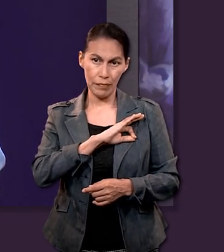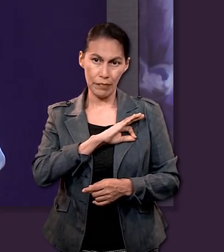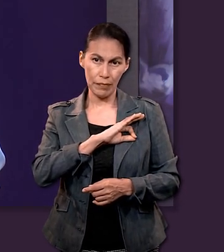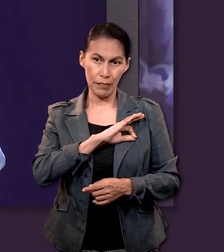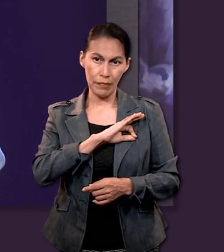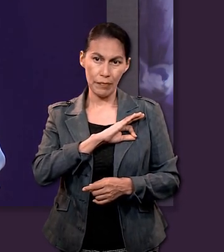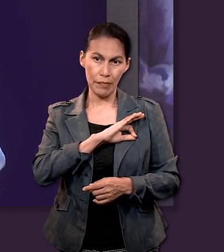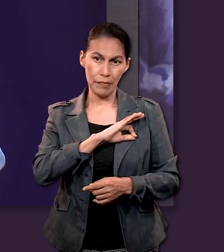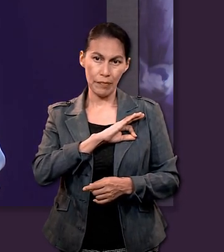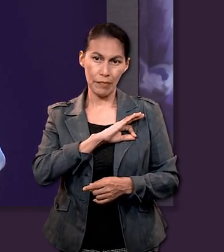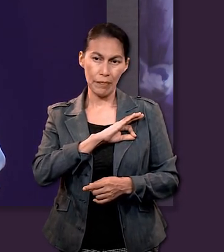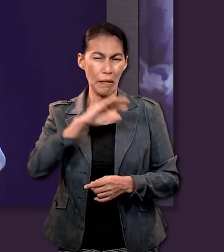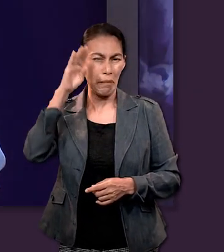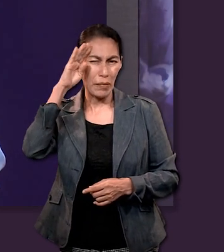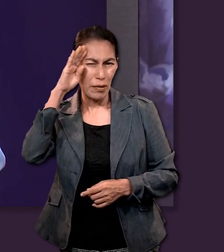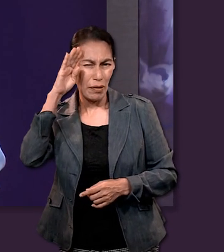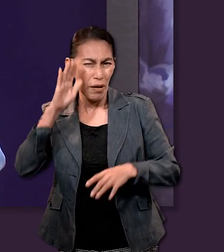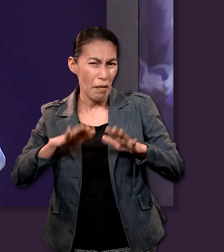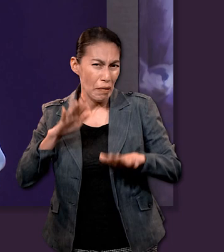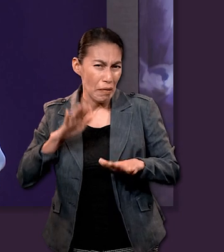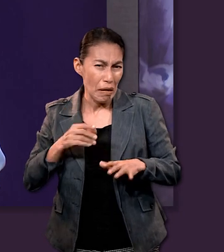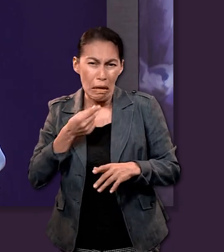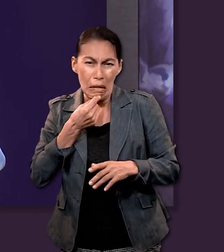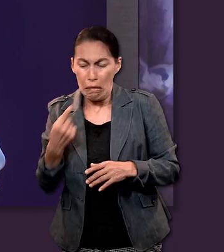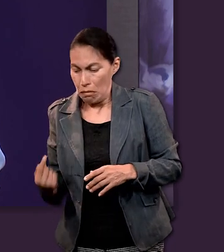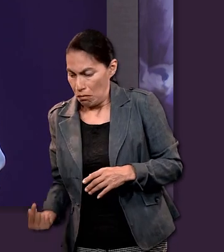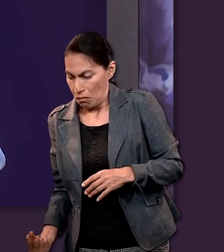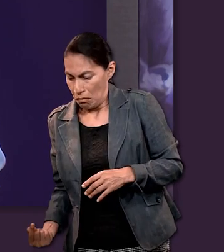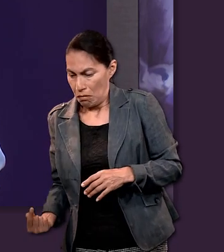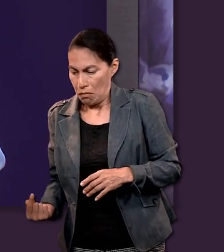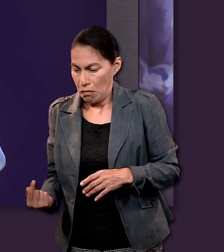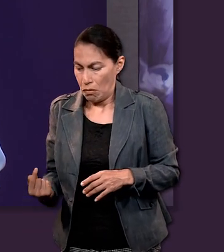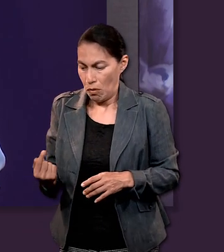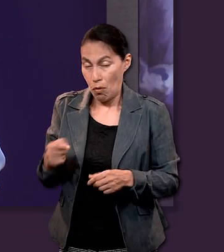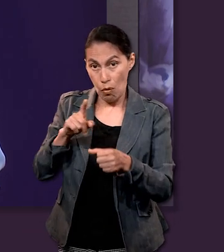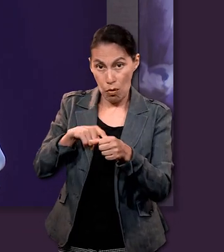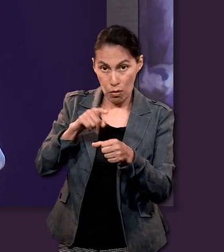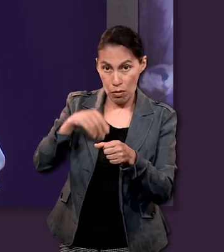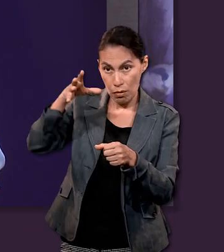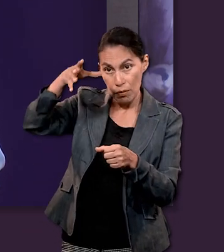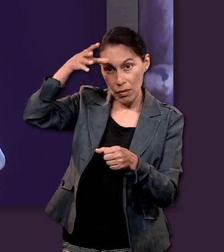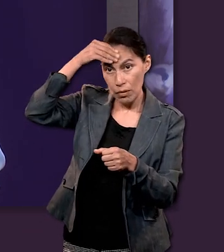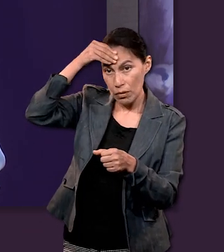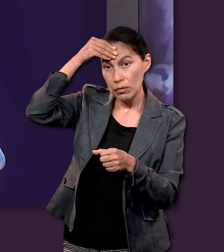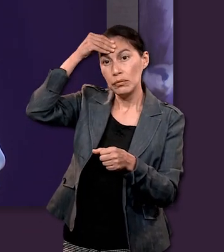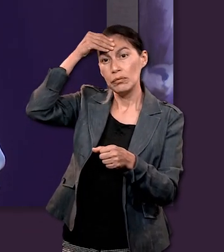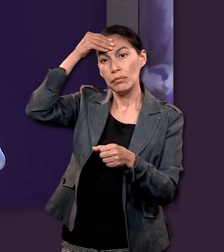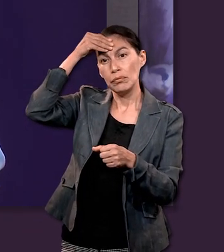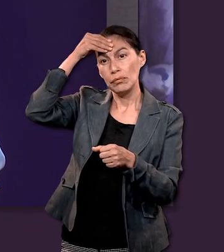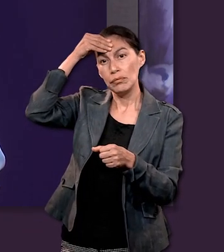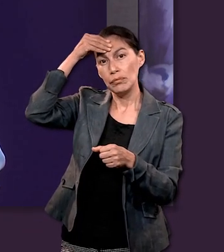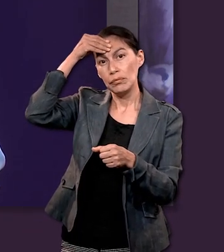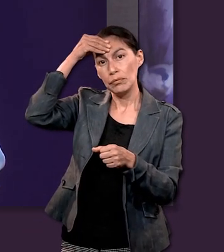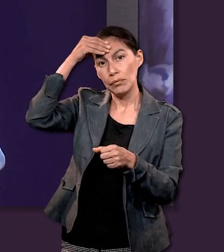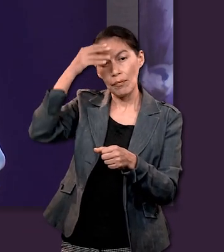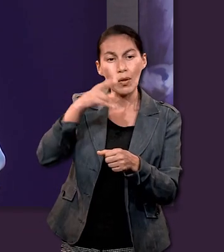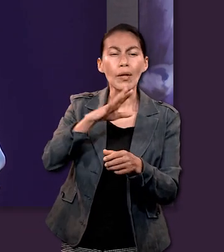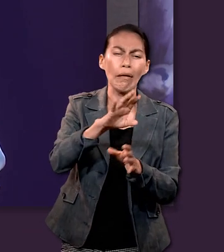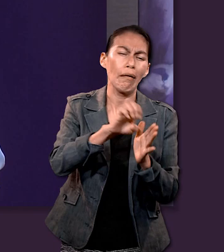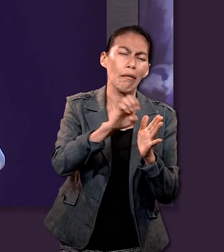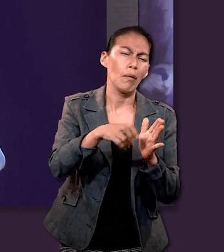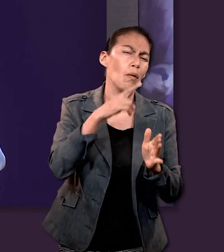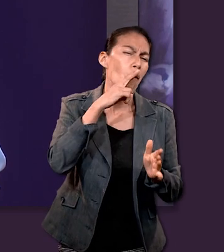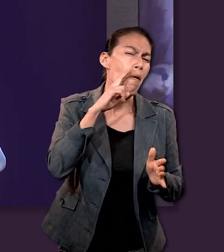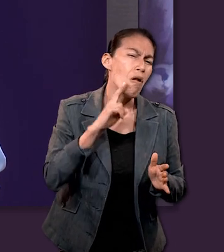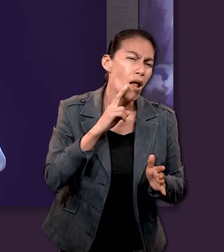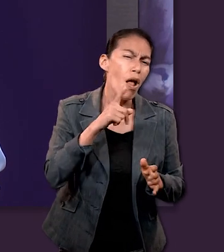pienso que por ejemplo cuando somos niños y estamos aprendiendo los colores y entonces a